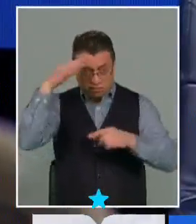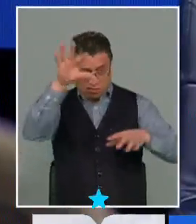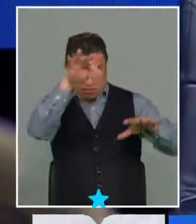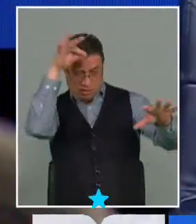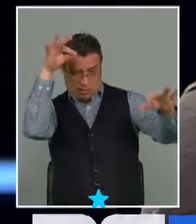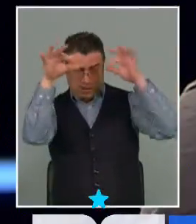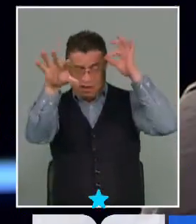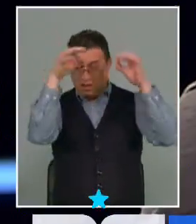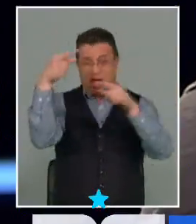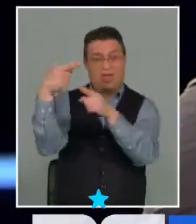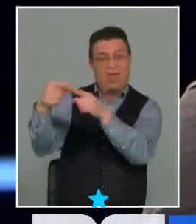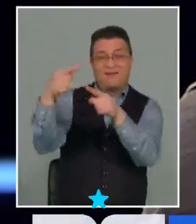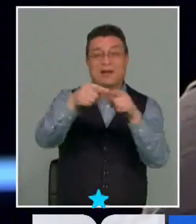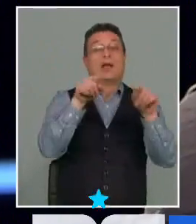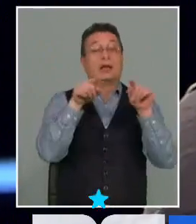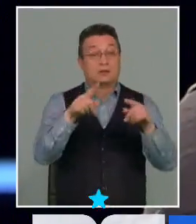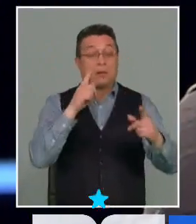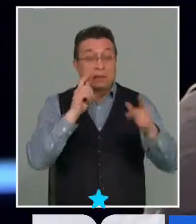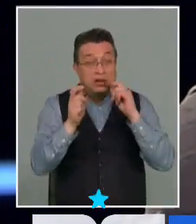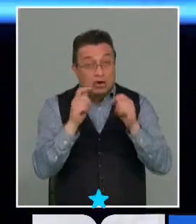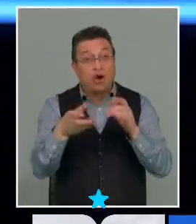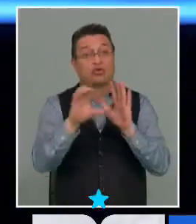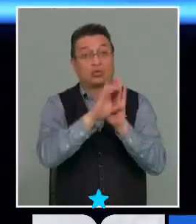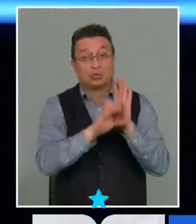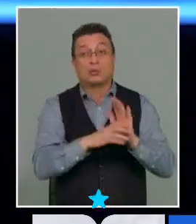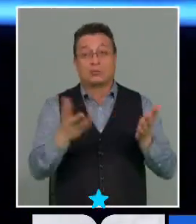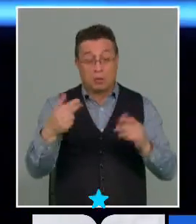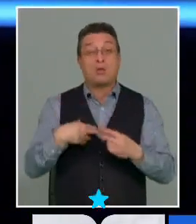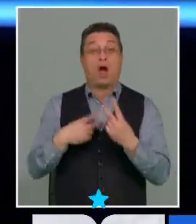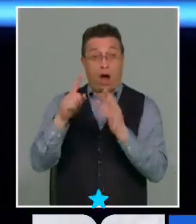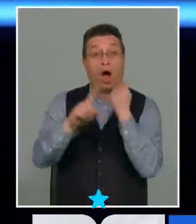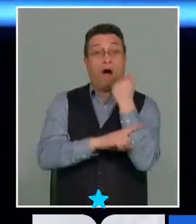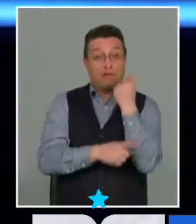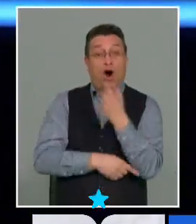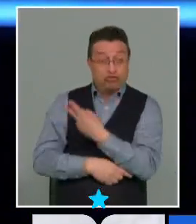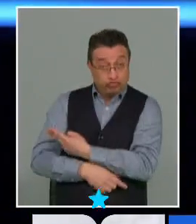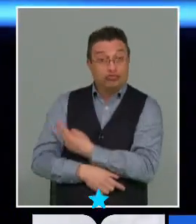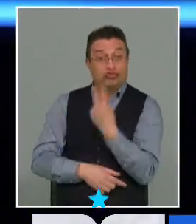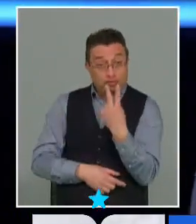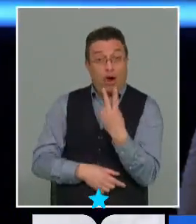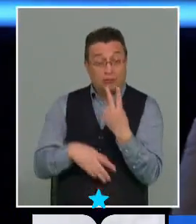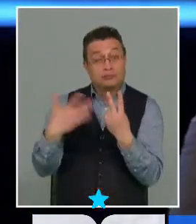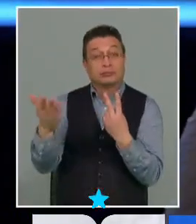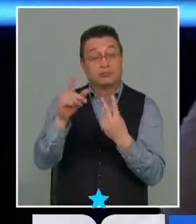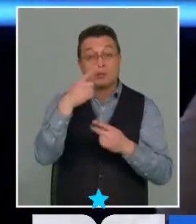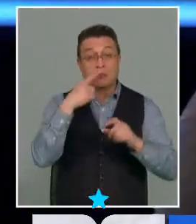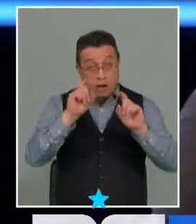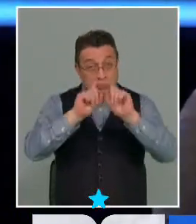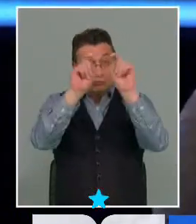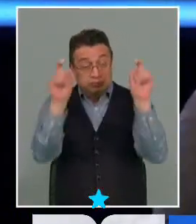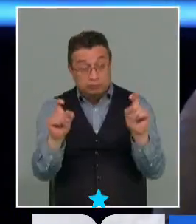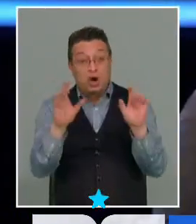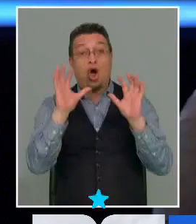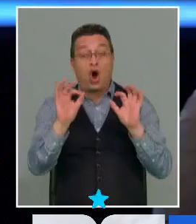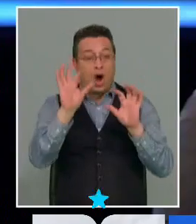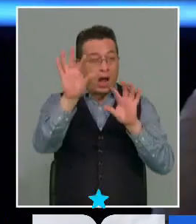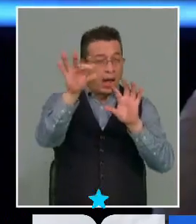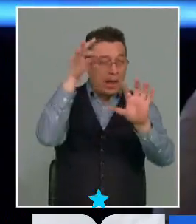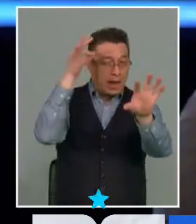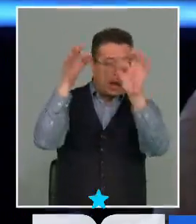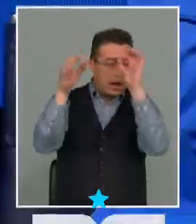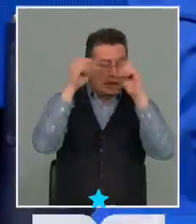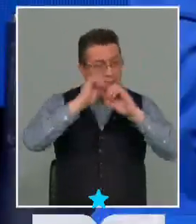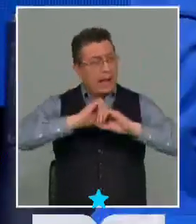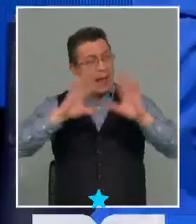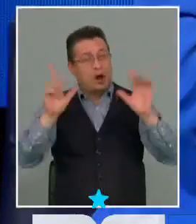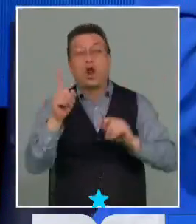diferente. Y eso es lo peligroso de esta propuesta de la nueva Constitución. Vamos con nuestros dos abogados. Marisol Tomás, incertidumbre o las interpretaciones que